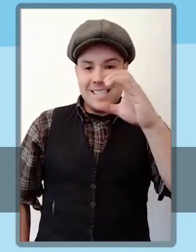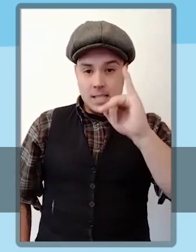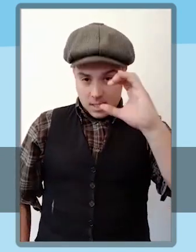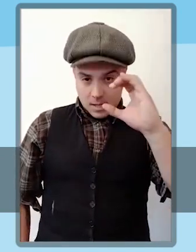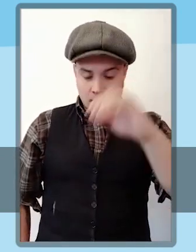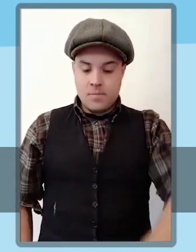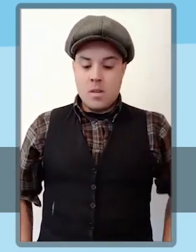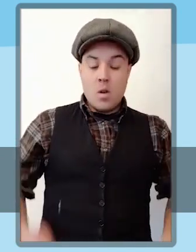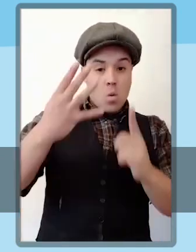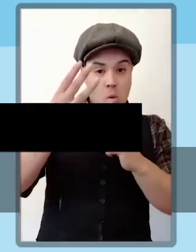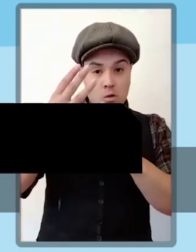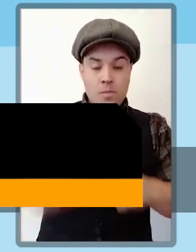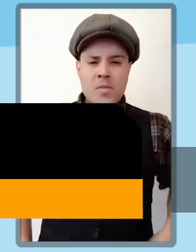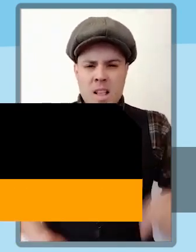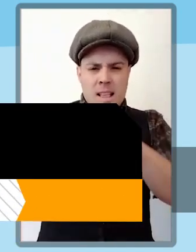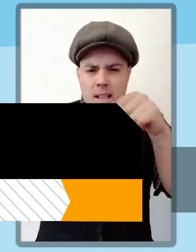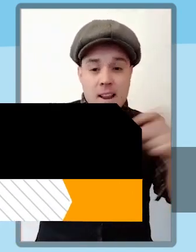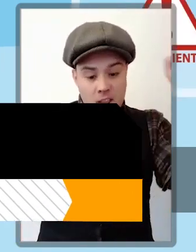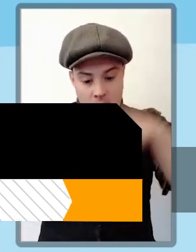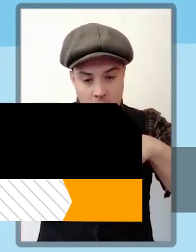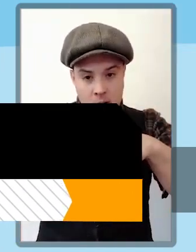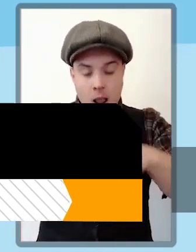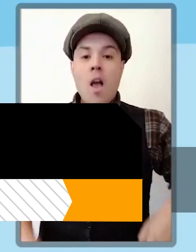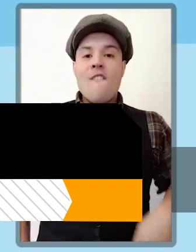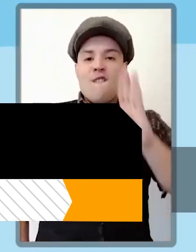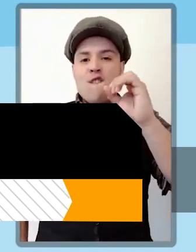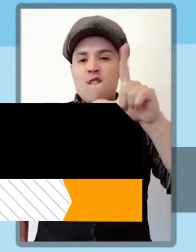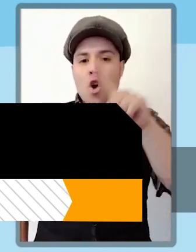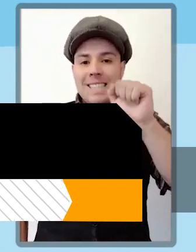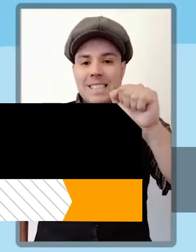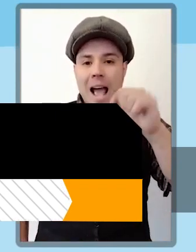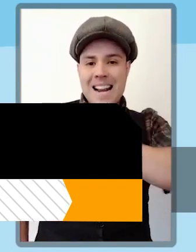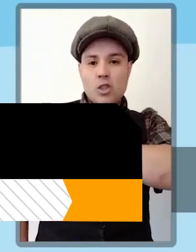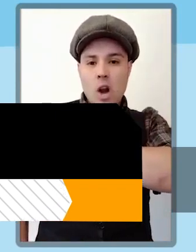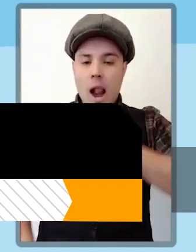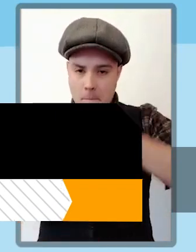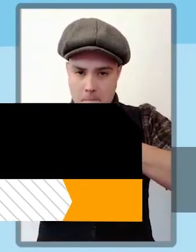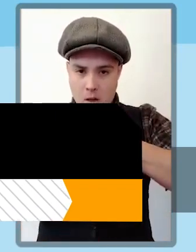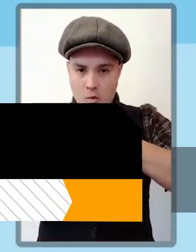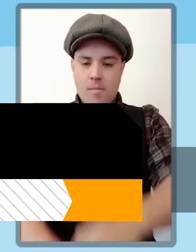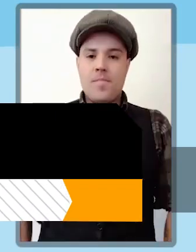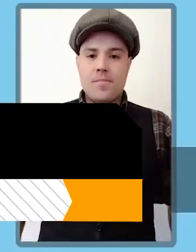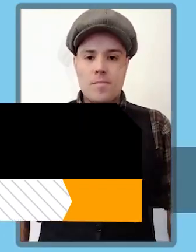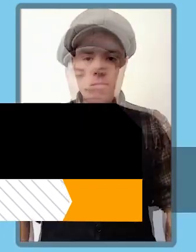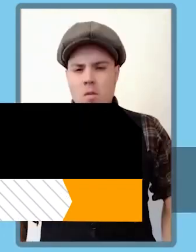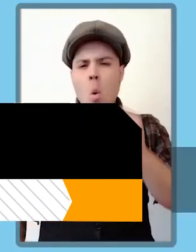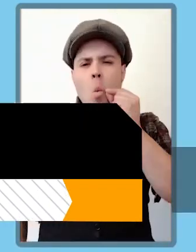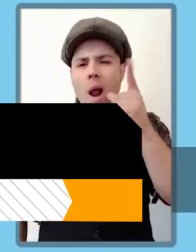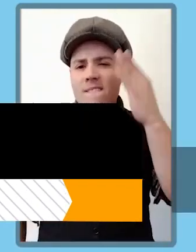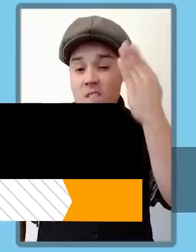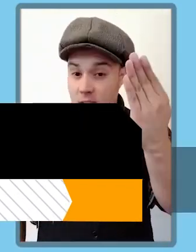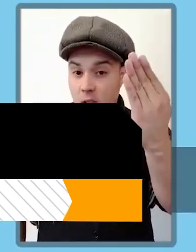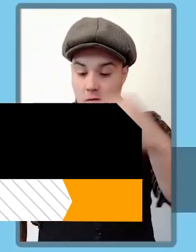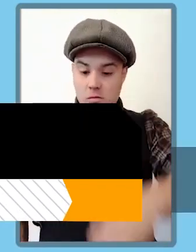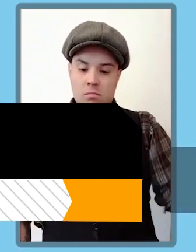el Fondo de Cesantía Solidario en los últimos 24 meses y que las tres últimas cotizaciones sean continuas y del mismo empleador. Es